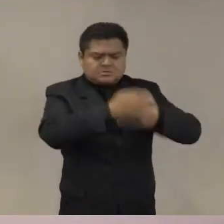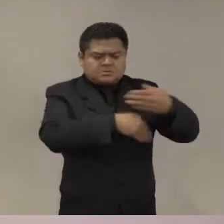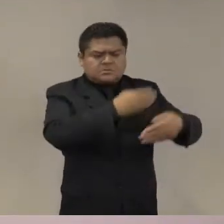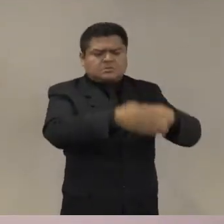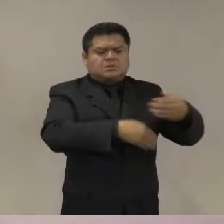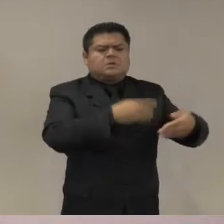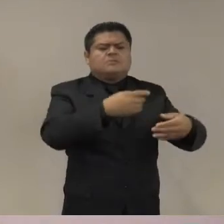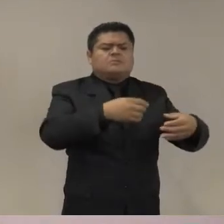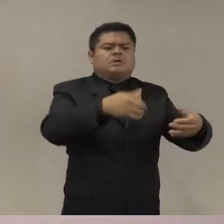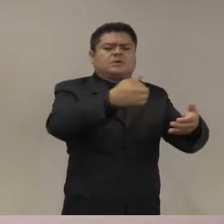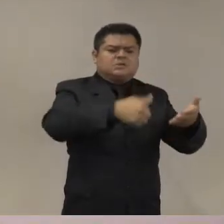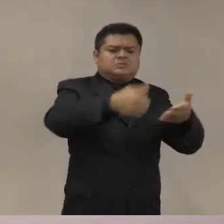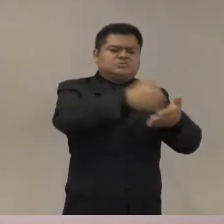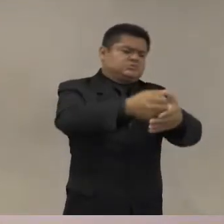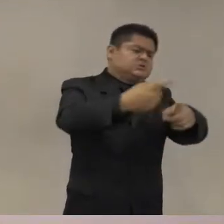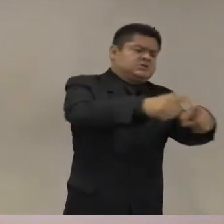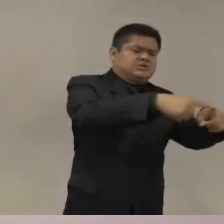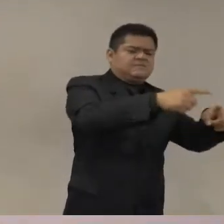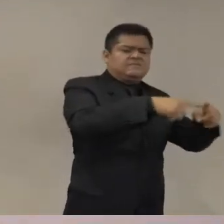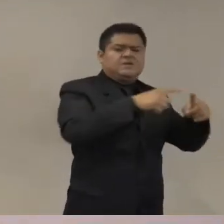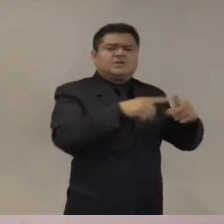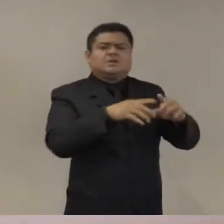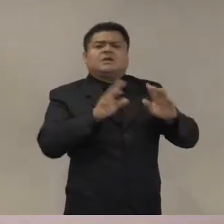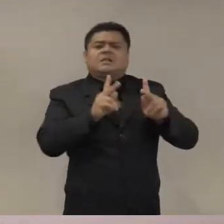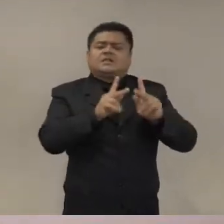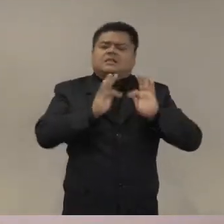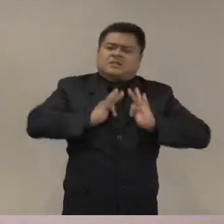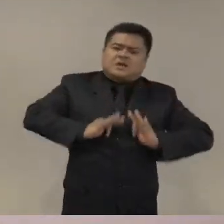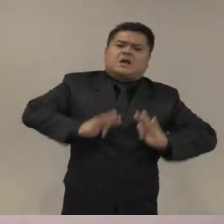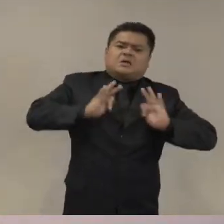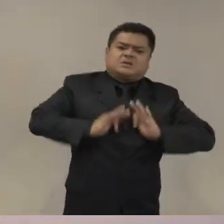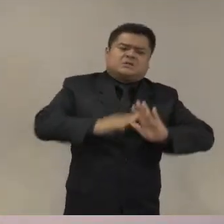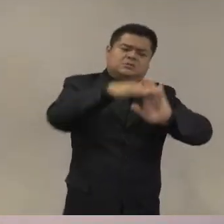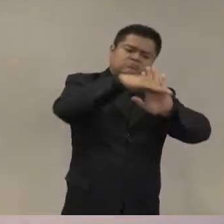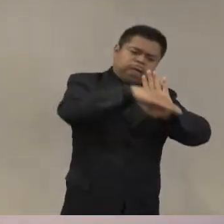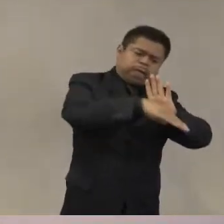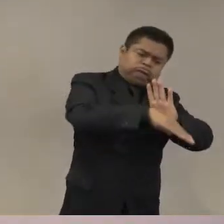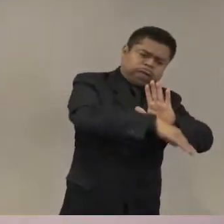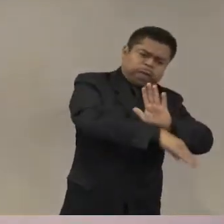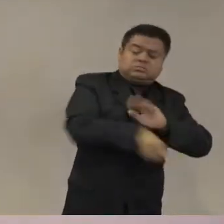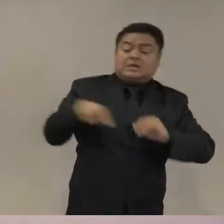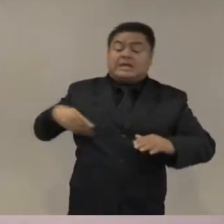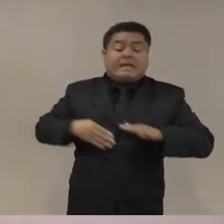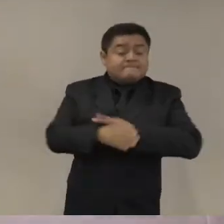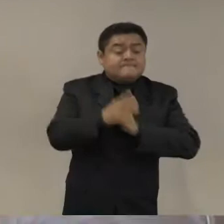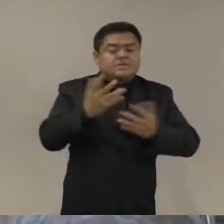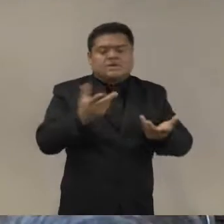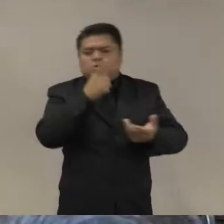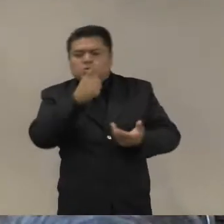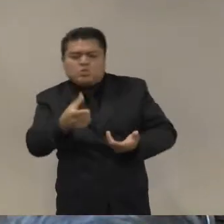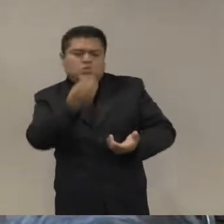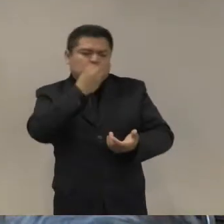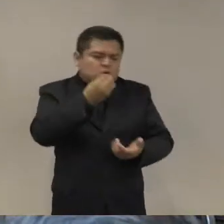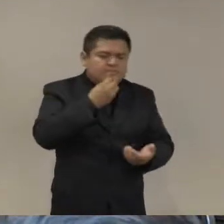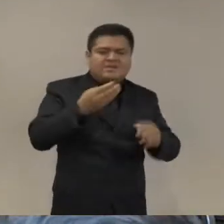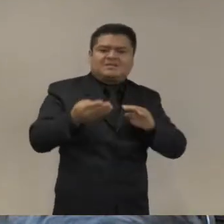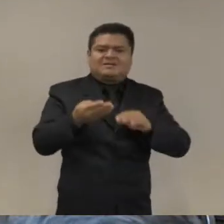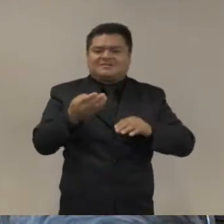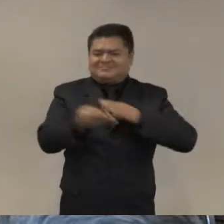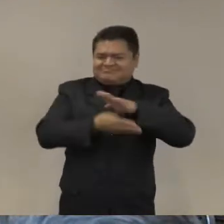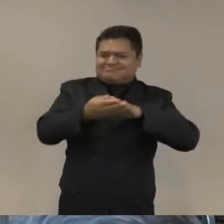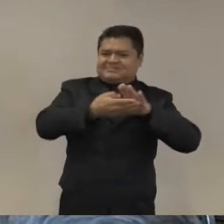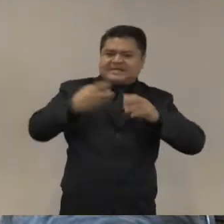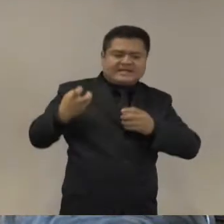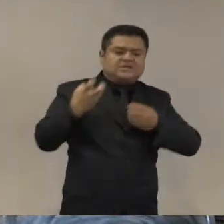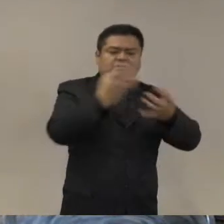favela iba a entrar y empezara a dar luz y educación y comida básica y cosas así pero realmente no